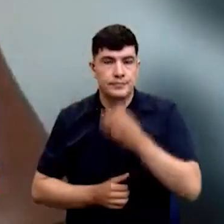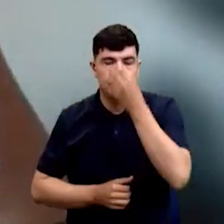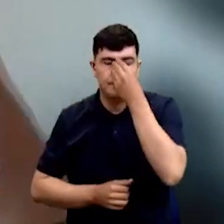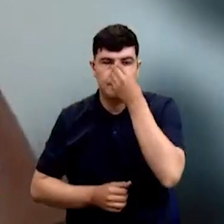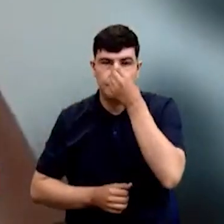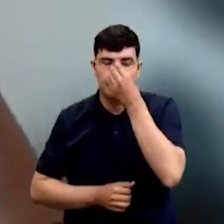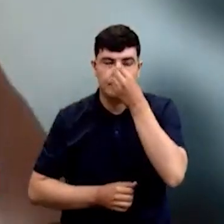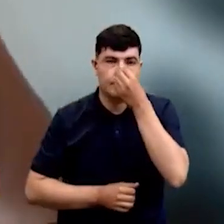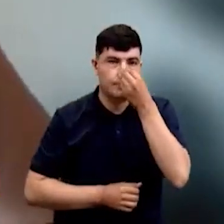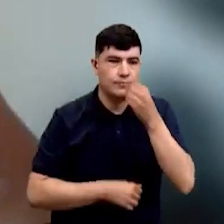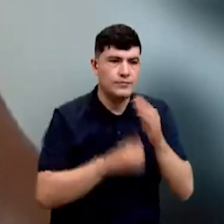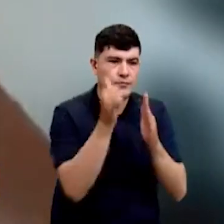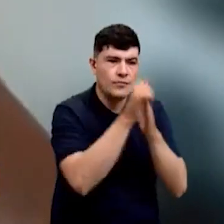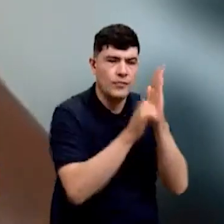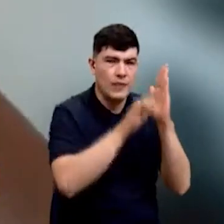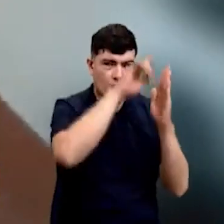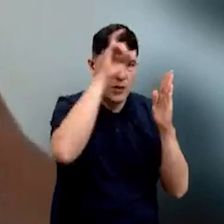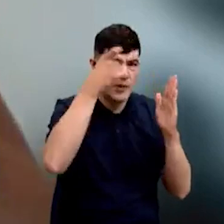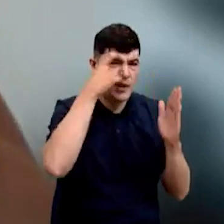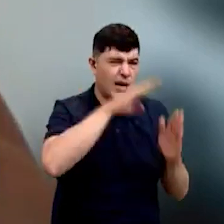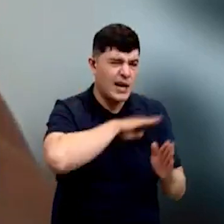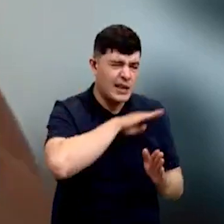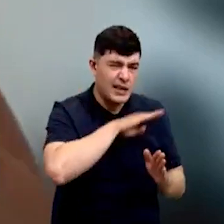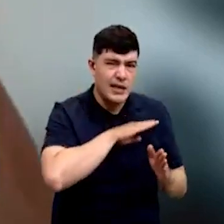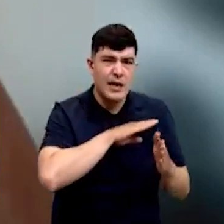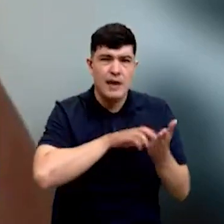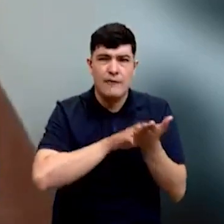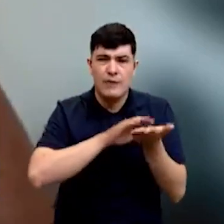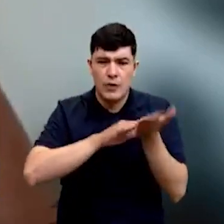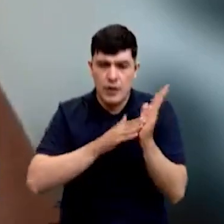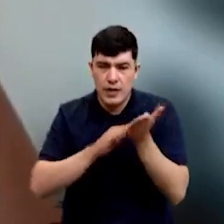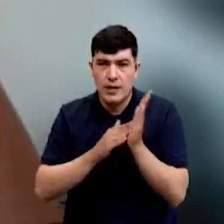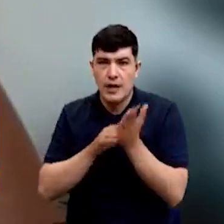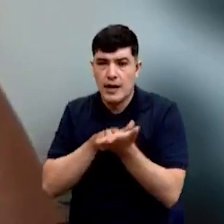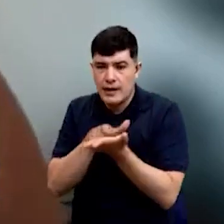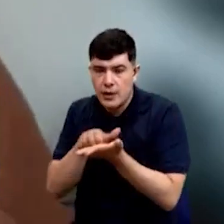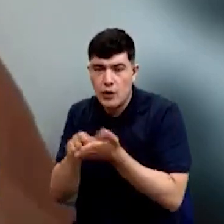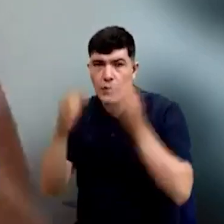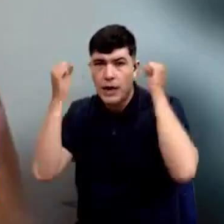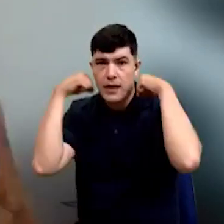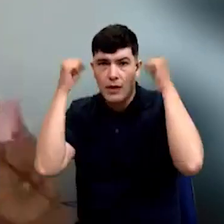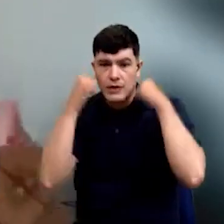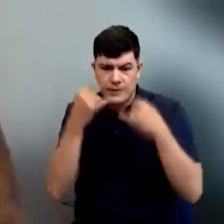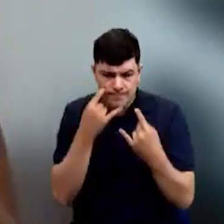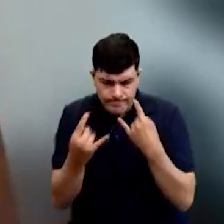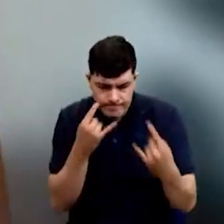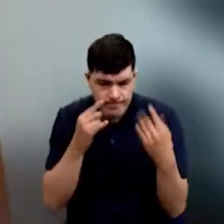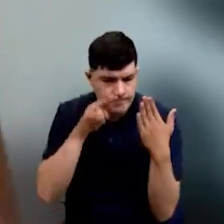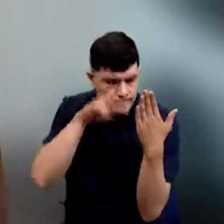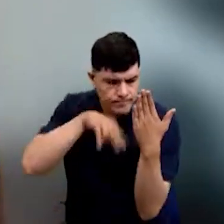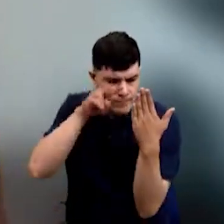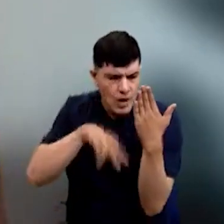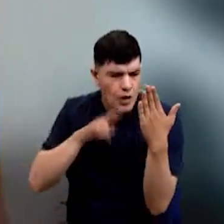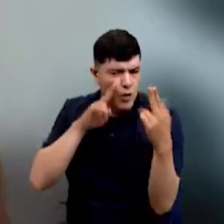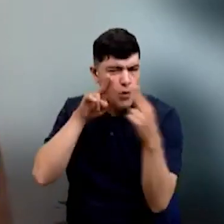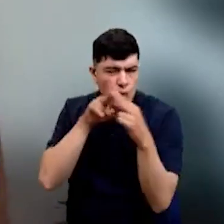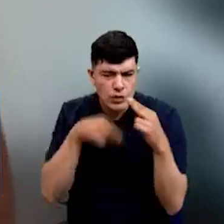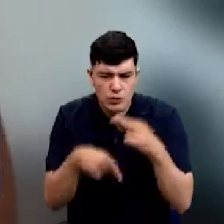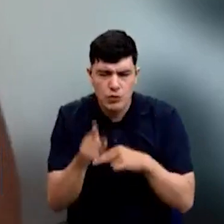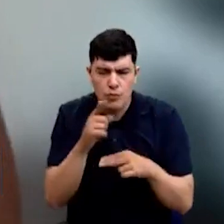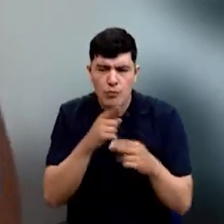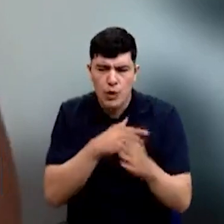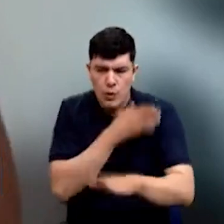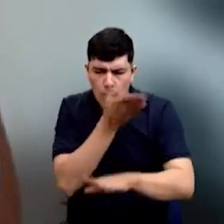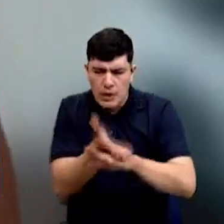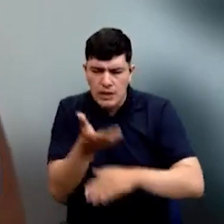alcaldías de Bucaramanga, Florida Blanca, Gironi, Piedecuesta, tenemos que interesarnos en conocer cuáles son esas propuestas, entender